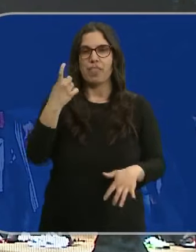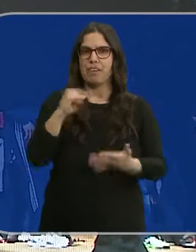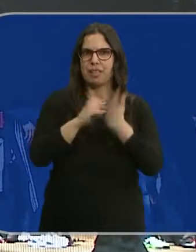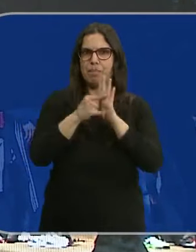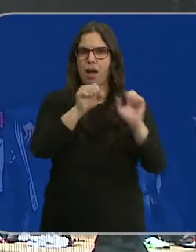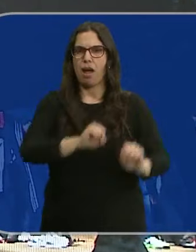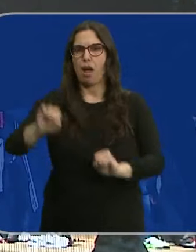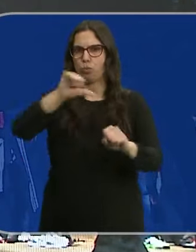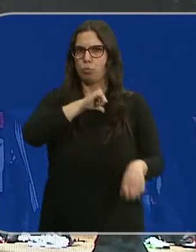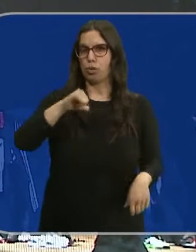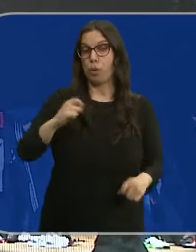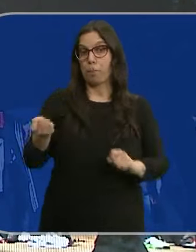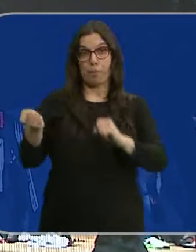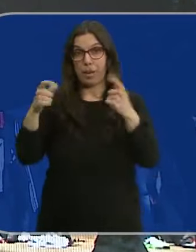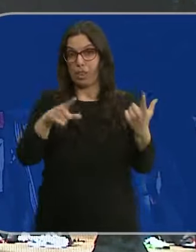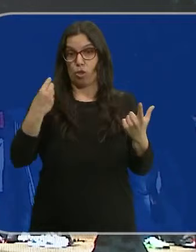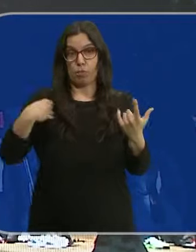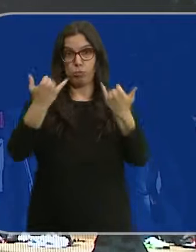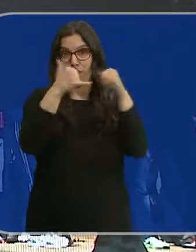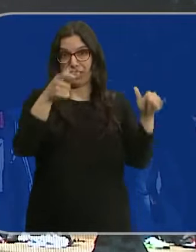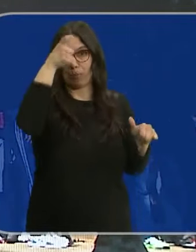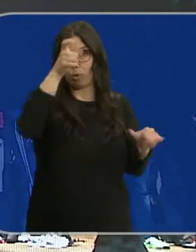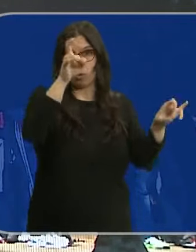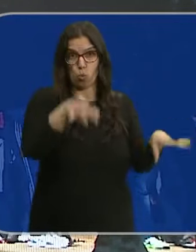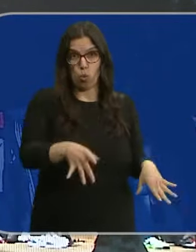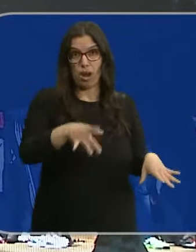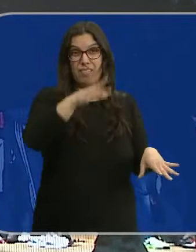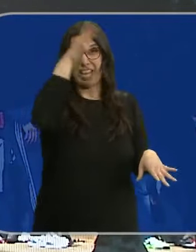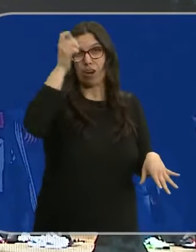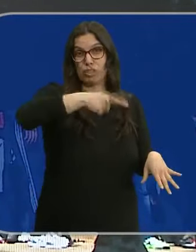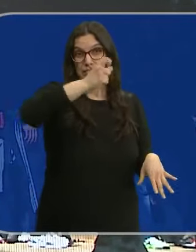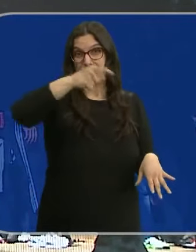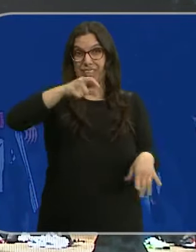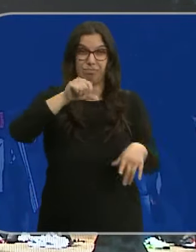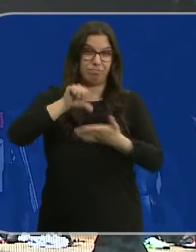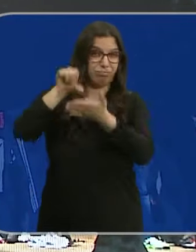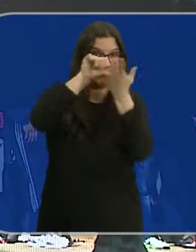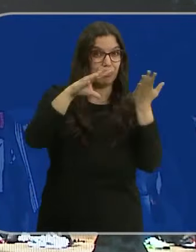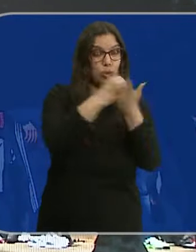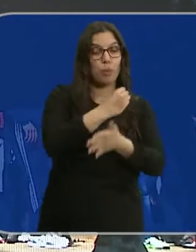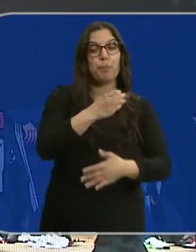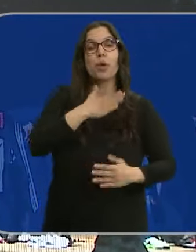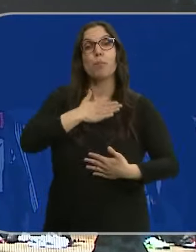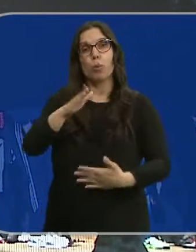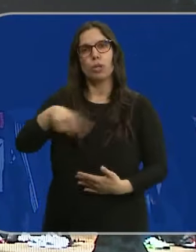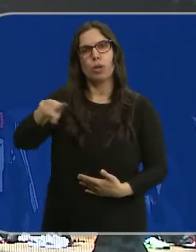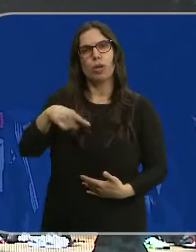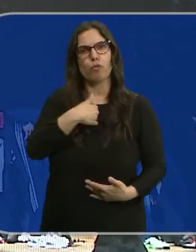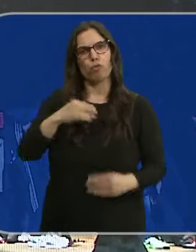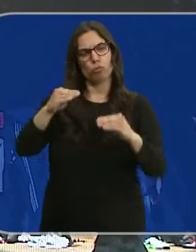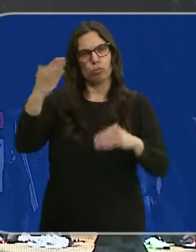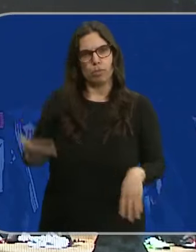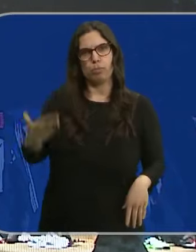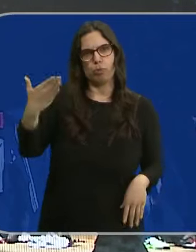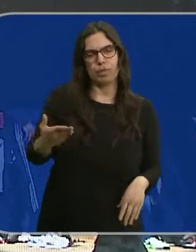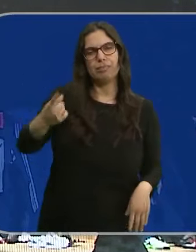de un plan de autoprotección similar al de las fiestas de los pueblos, que en verano se suceden por numerosas localidades. Los voluntarios tienen un papel determinante